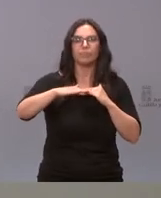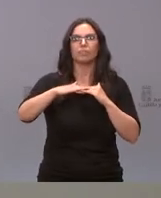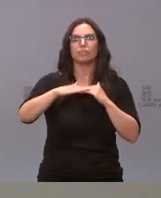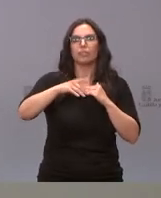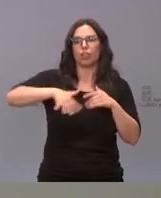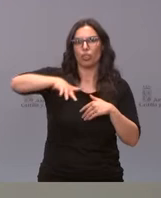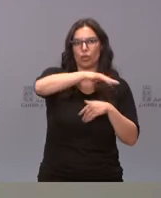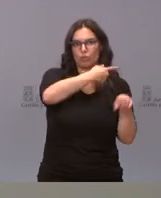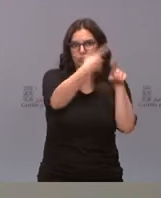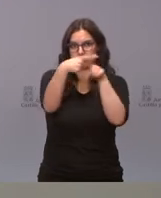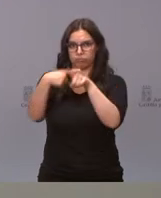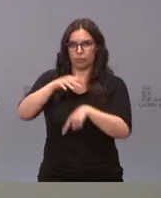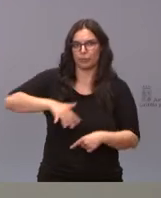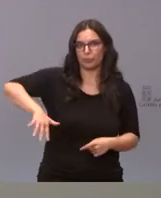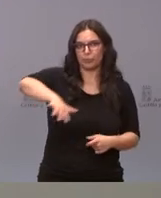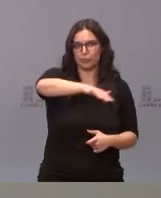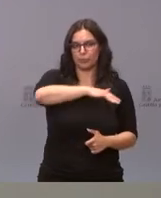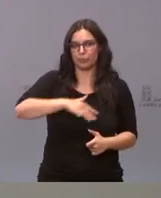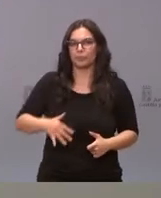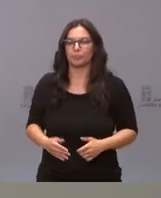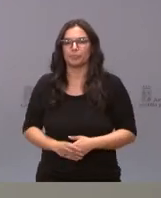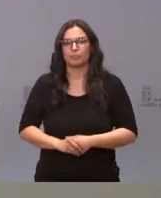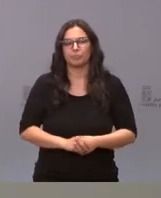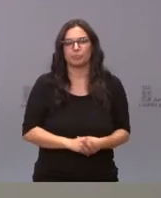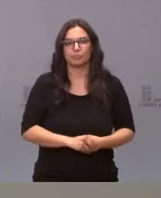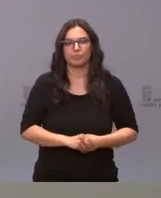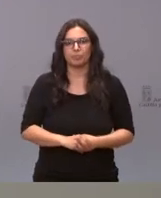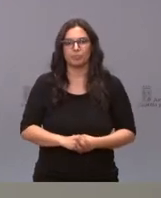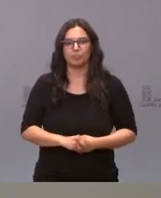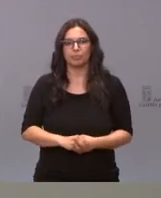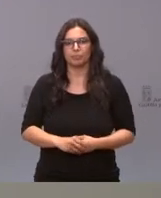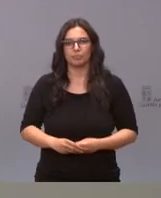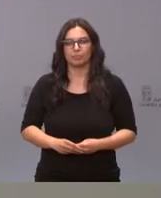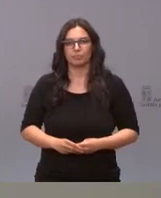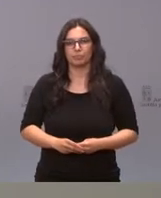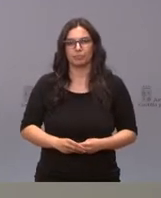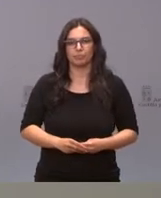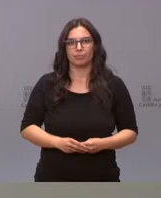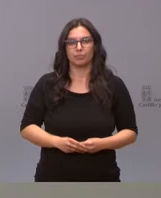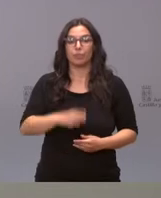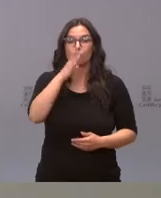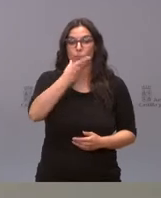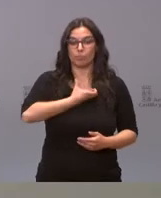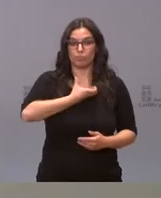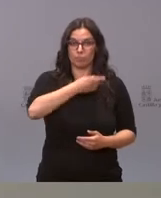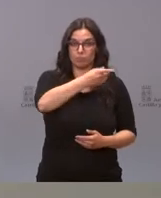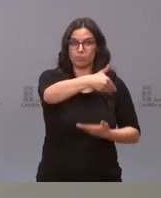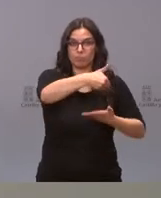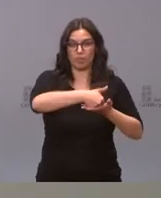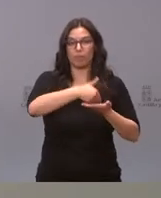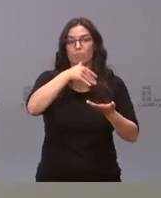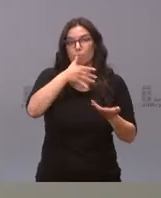núcleos, Lanceros, Donadillo, Otero de los Centenos y Manzanal de los Infantes, a petición del Ayuntamiento, dado que